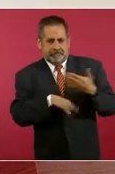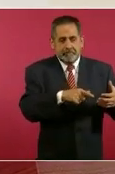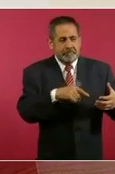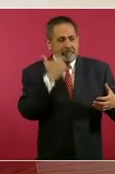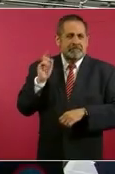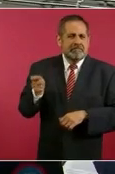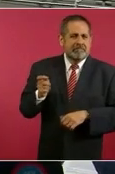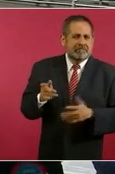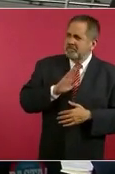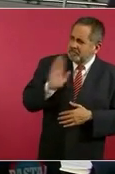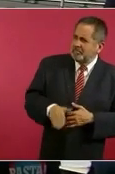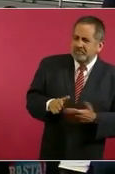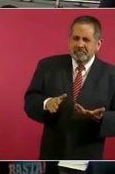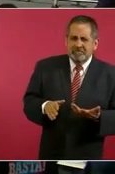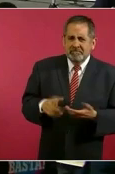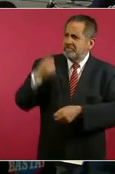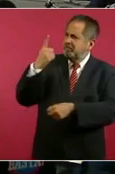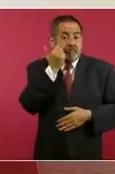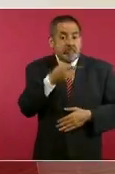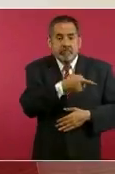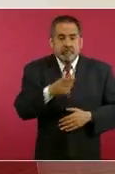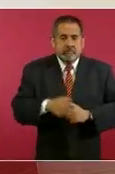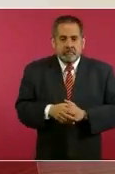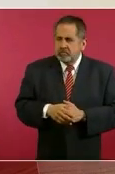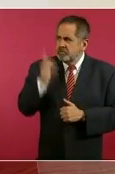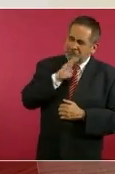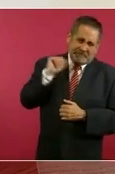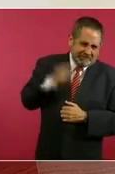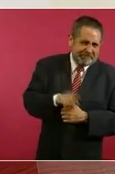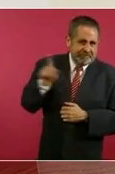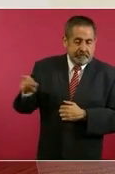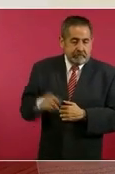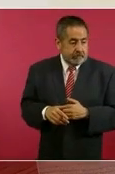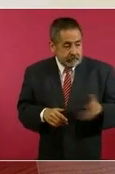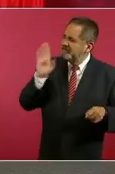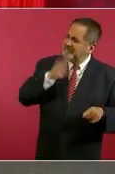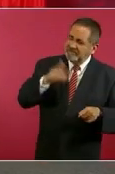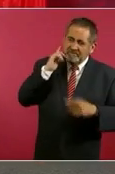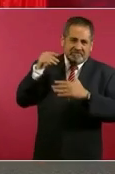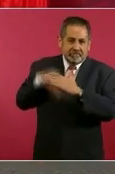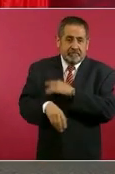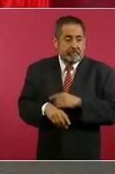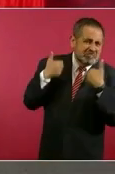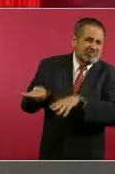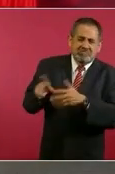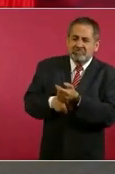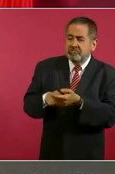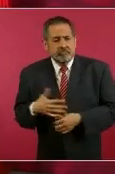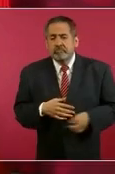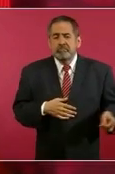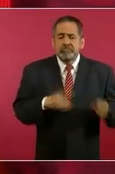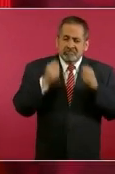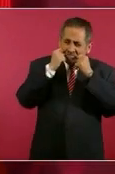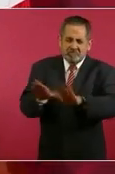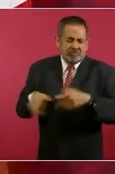conservadores, es que México, primer lugar en muertos. Que no fuera muy mal. Y lo mismo en la violencia. Y no les importa. El dolor